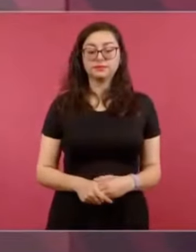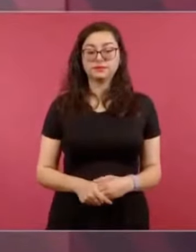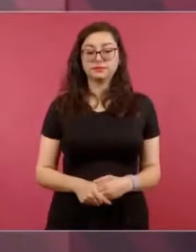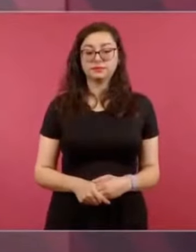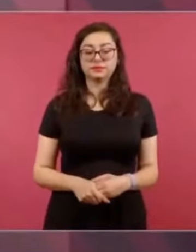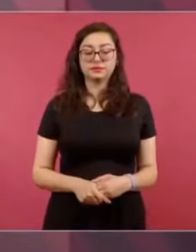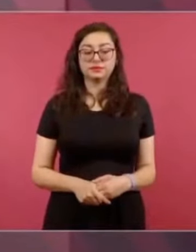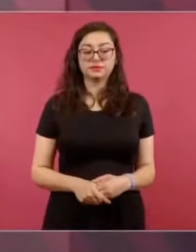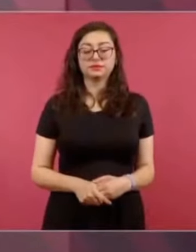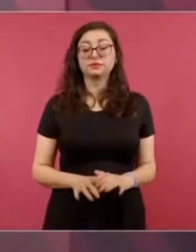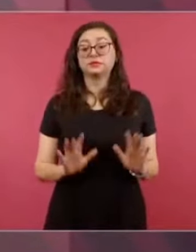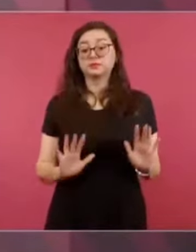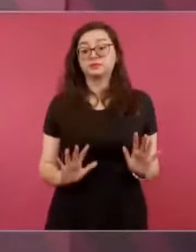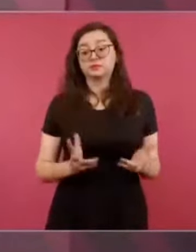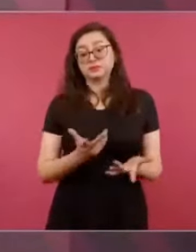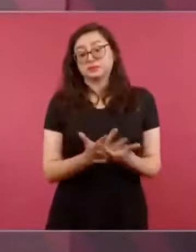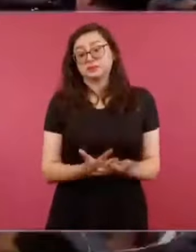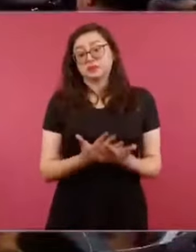entonces hay que esperar a ver qué resulta.